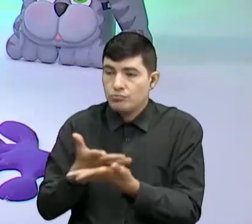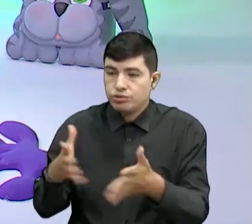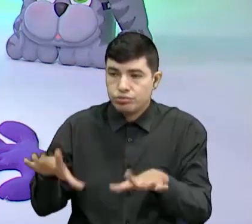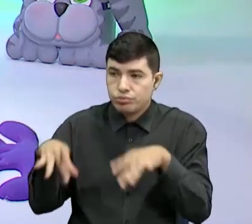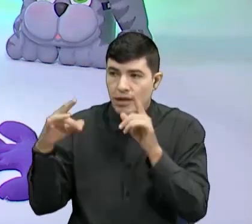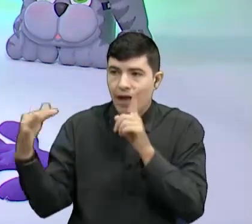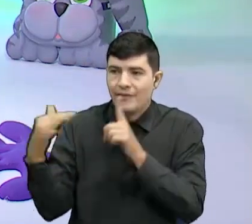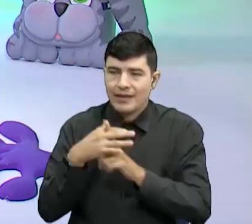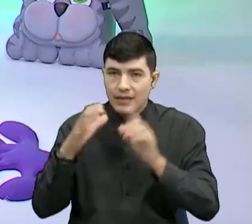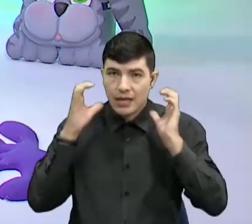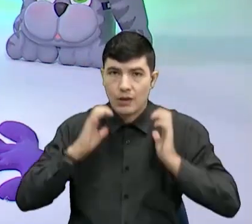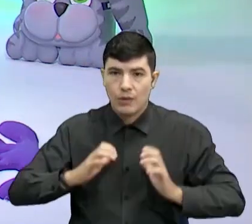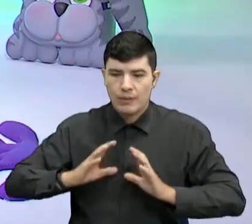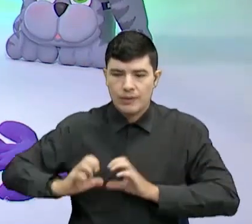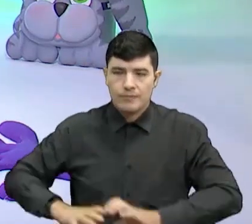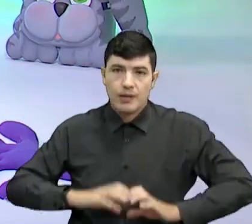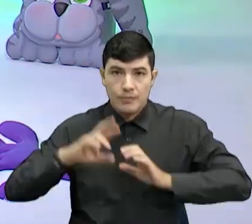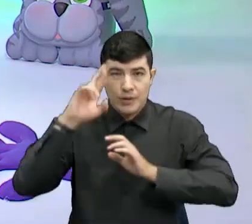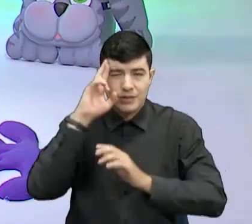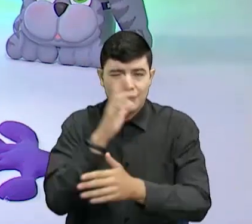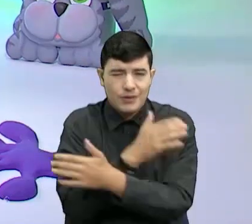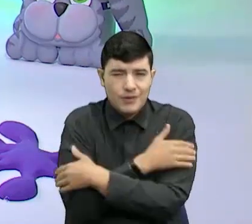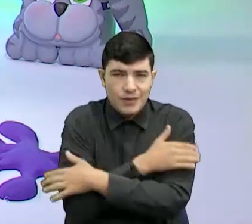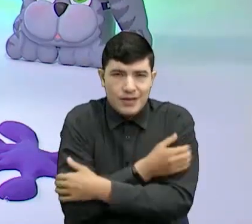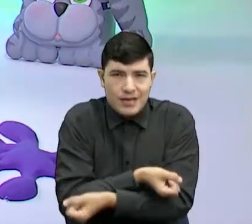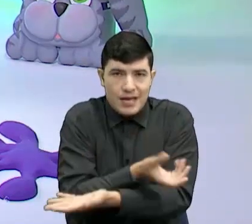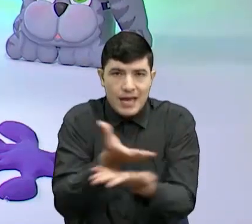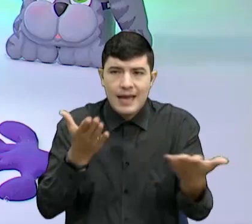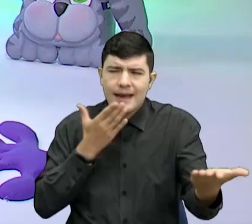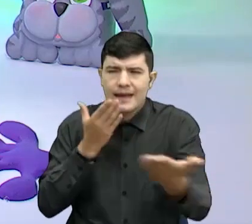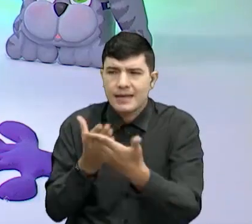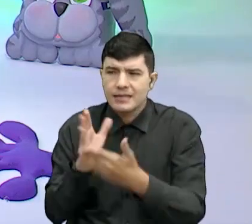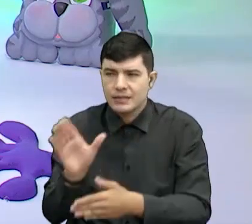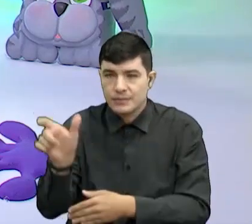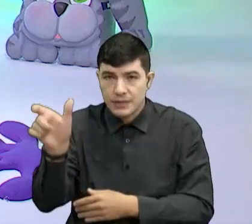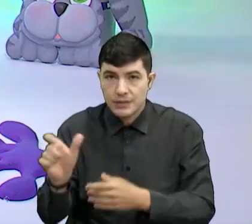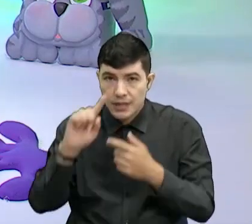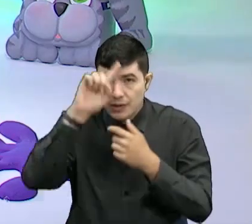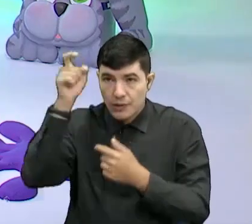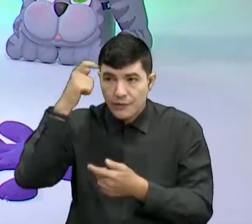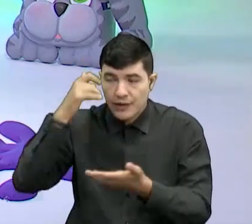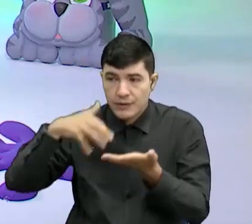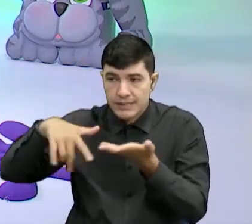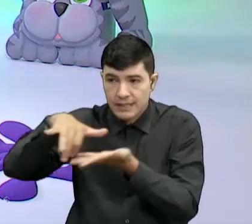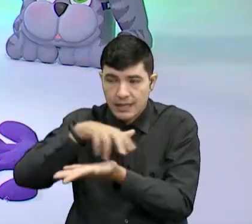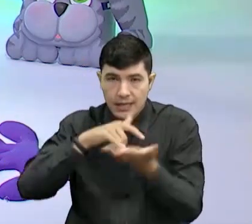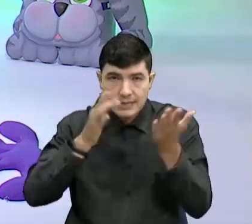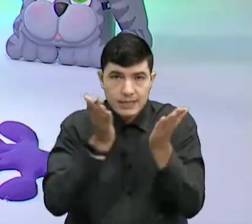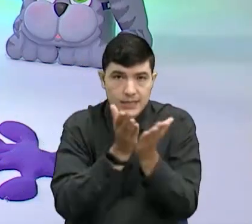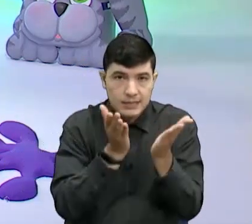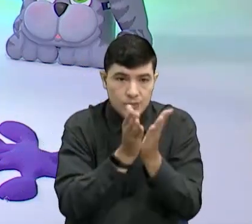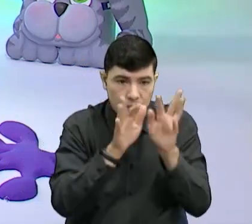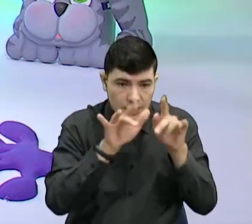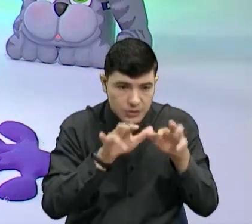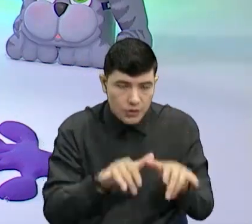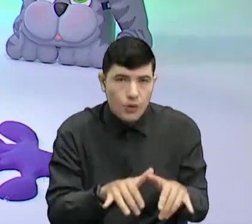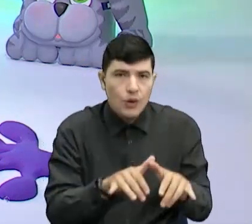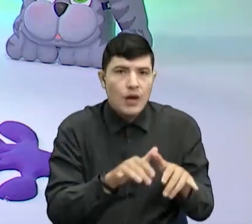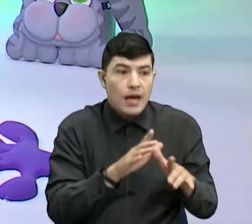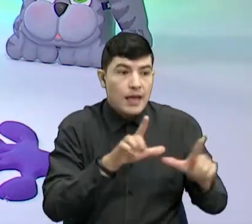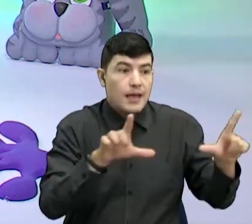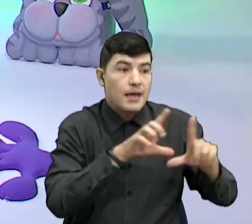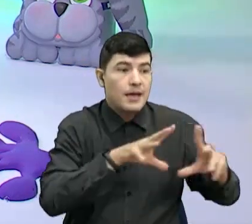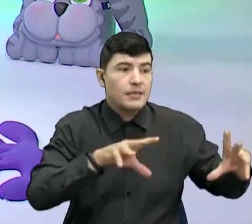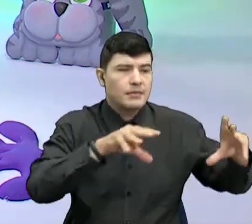Saludamos y le enviamos un abrazo grandote a la Gobernación de Santander, a la Secretaría de Educación, a todo nuestro canal TRO porque